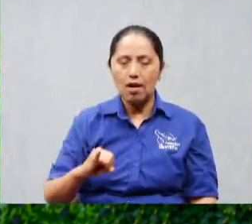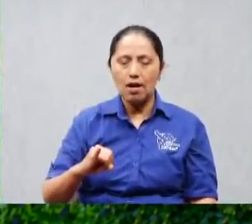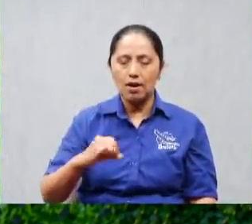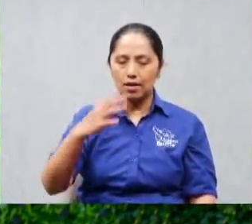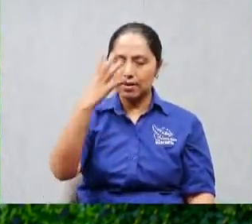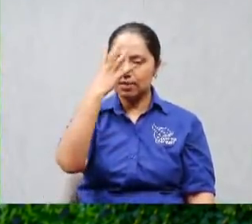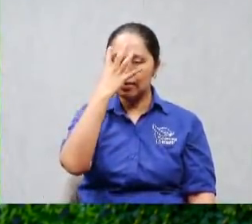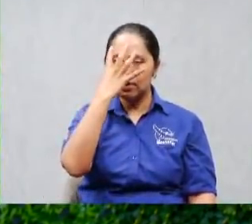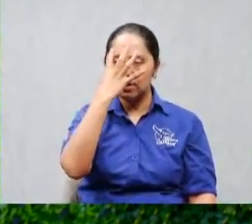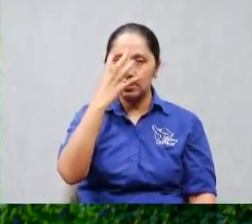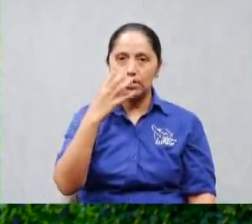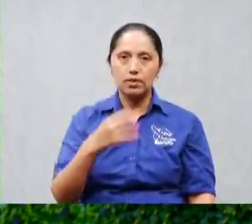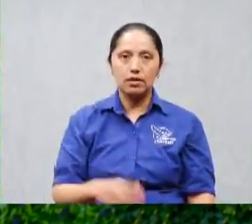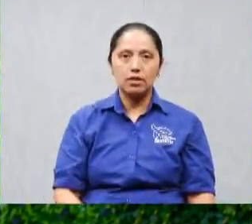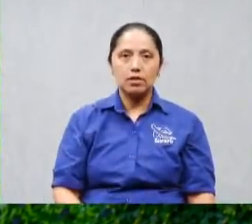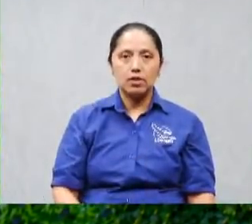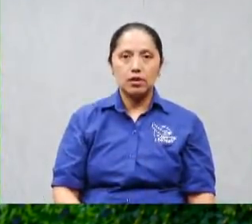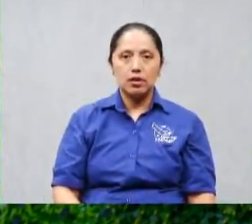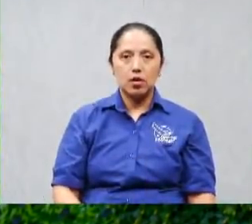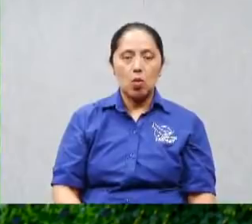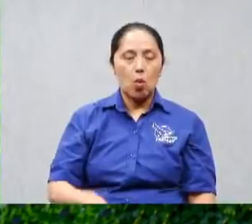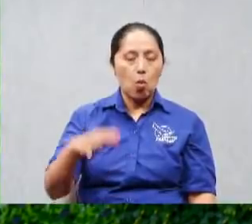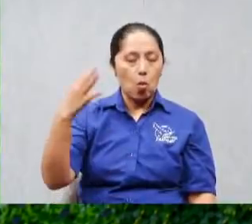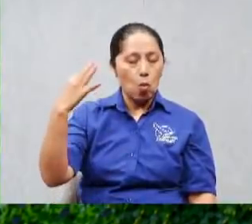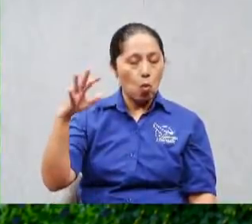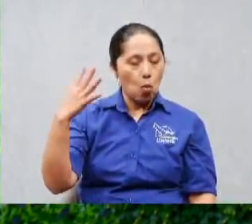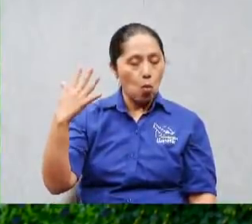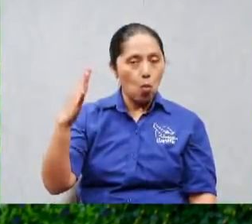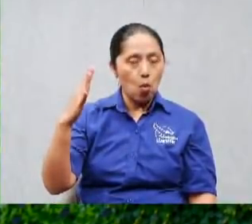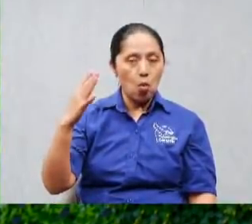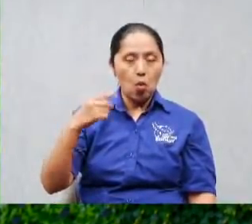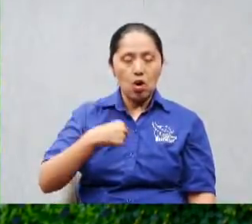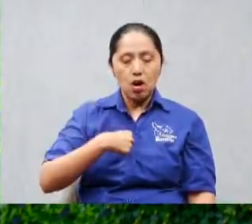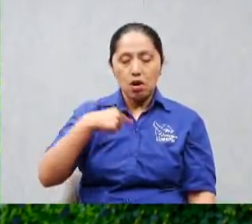entonces yo a ver si me convertí Padre Santo